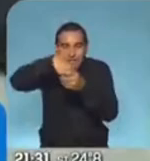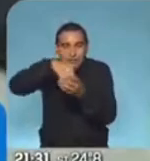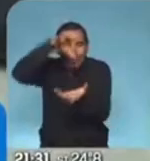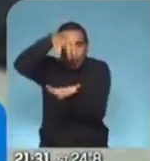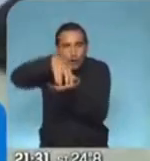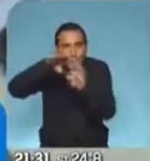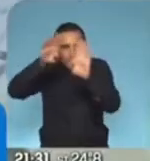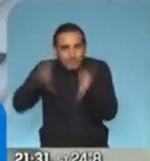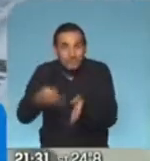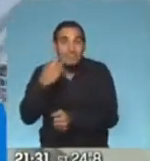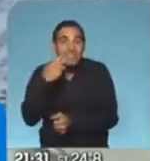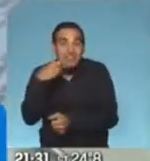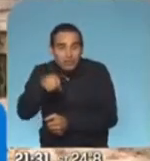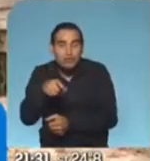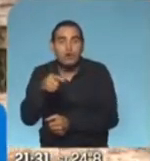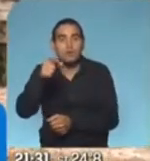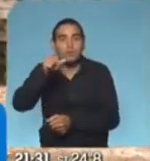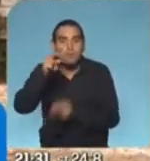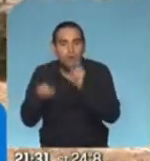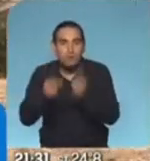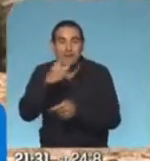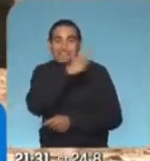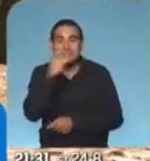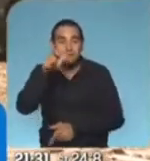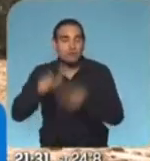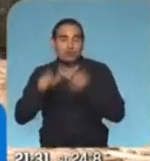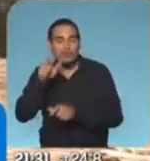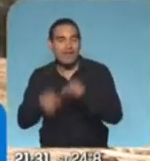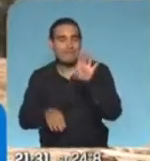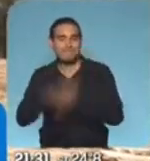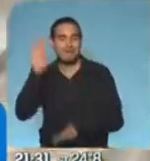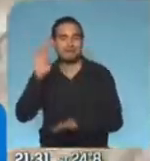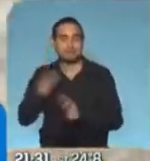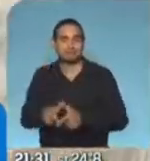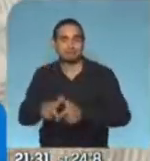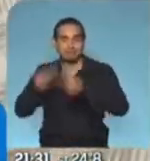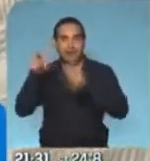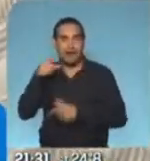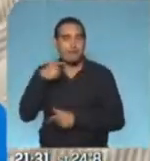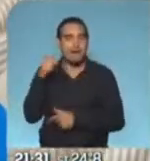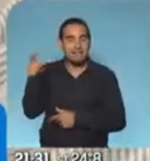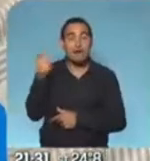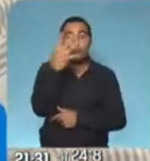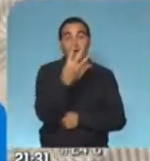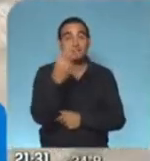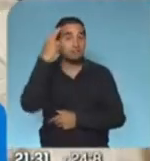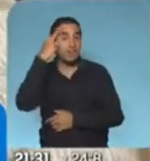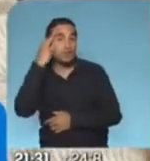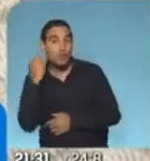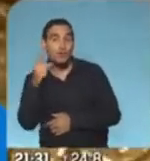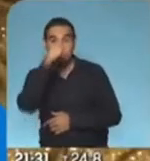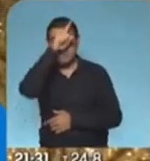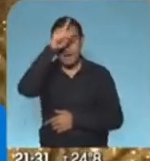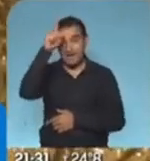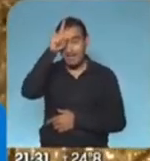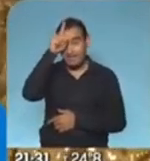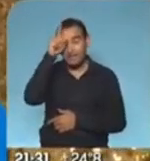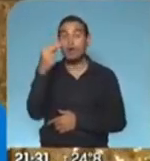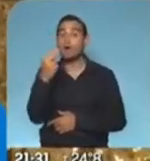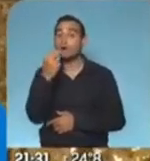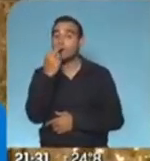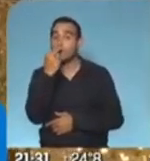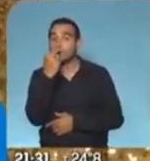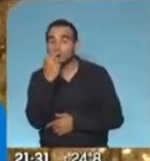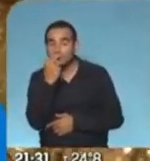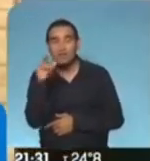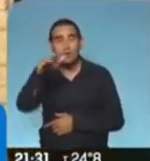geriátricas hay más de 100 fallecidos en España, 49 en Madrid y 11 en